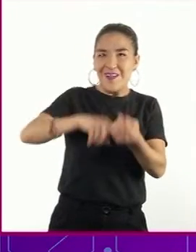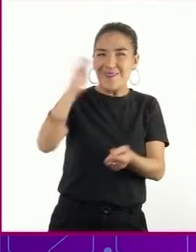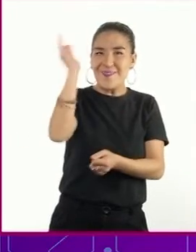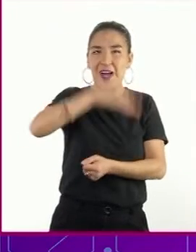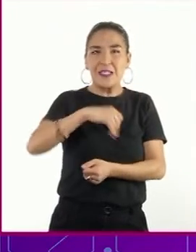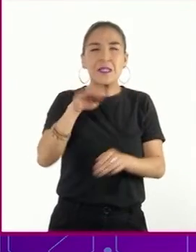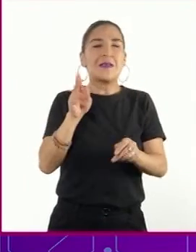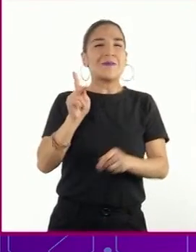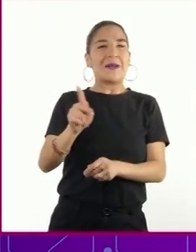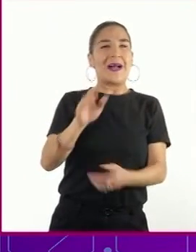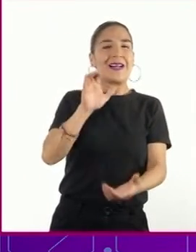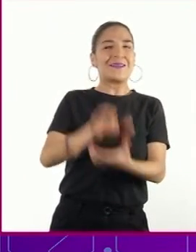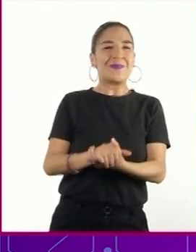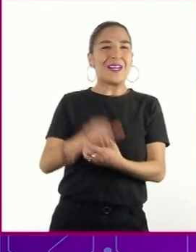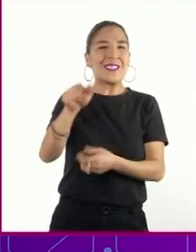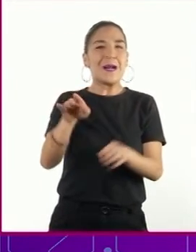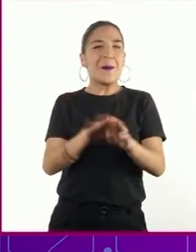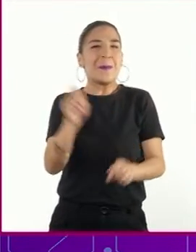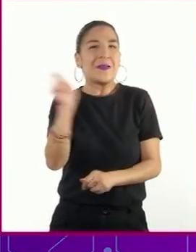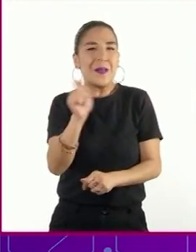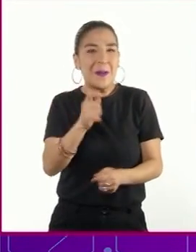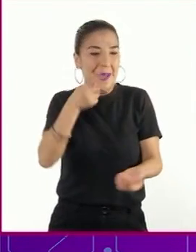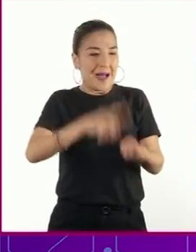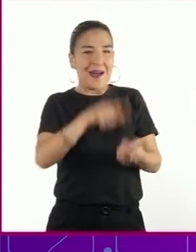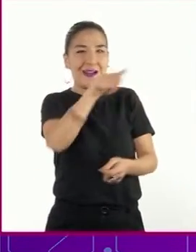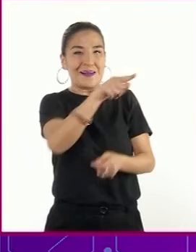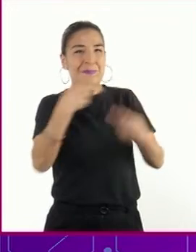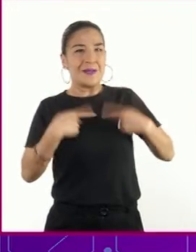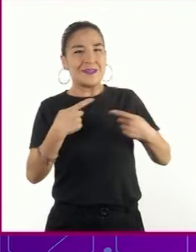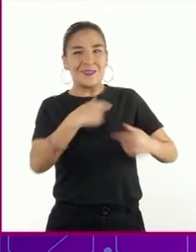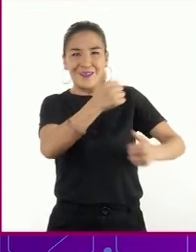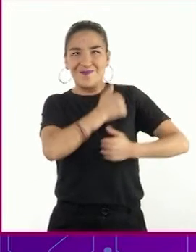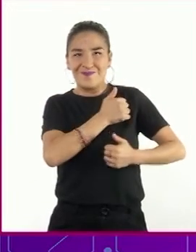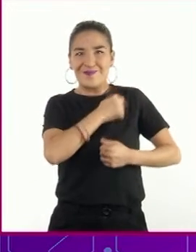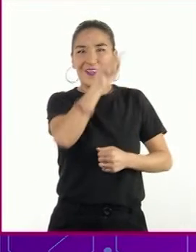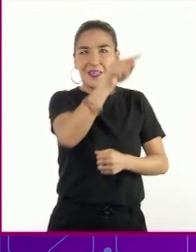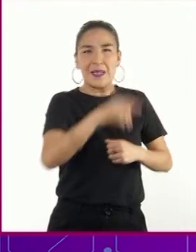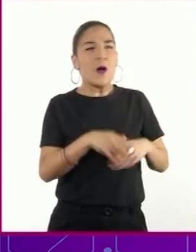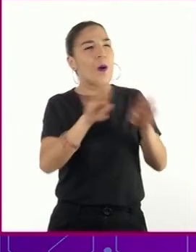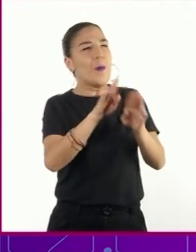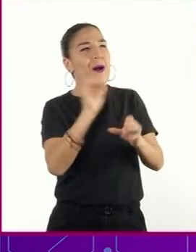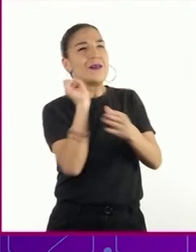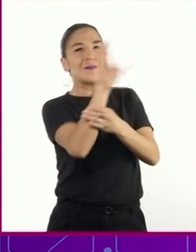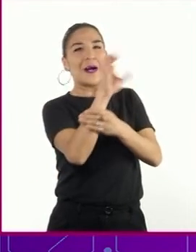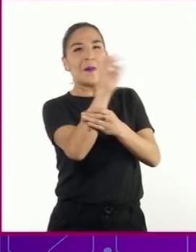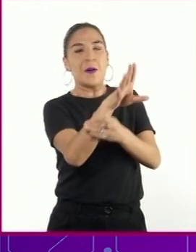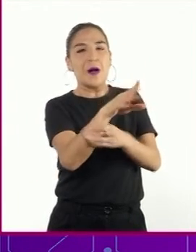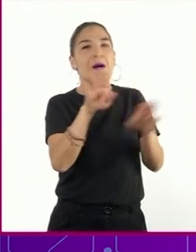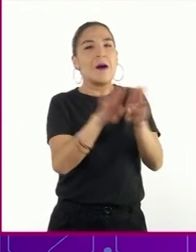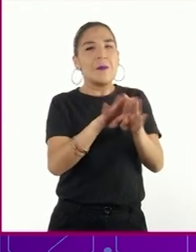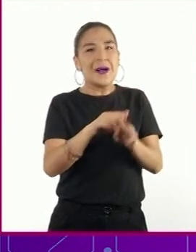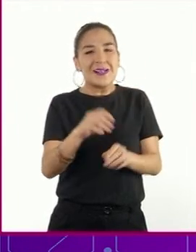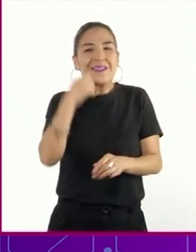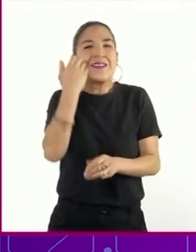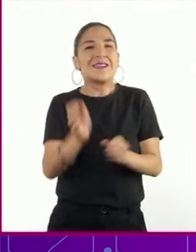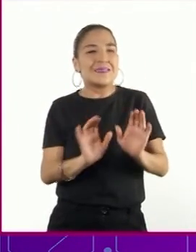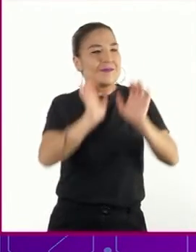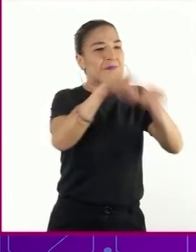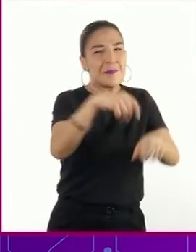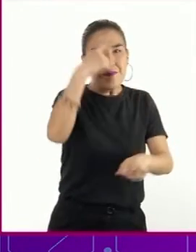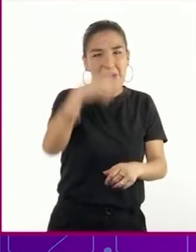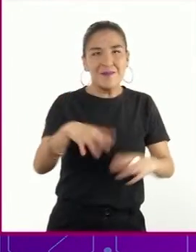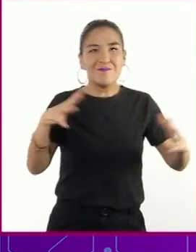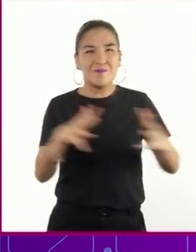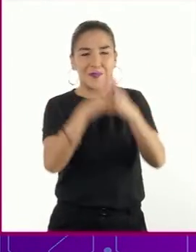pasar por esposas y novias de los soldados enemigos que estaban en el frente de batalla, y así minar su voluntad para el combate. Las